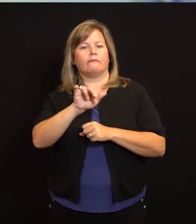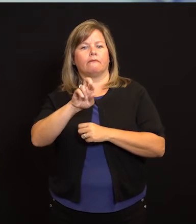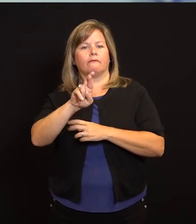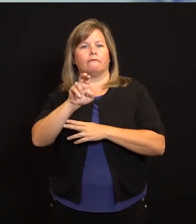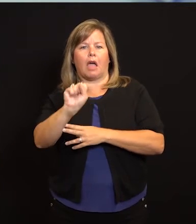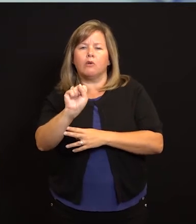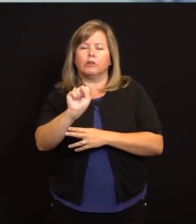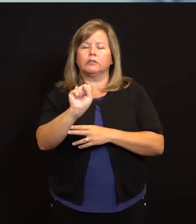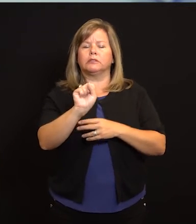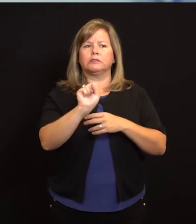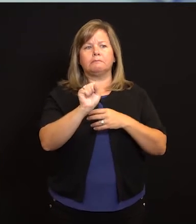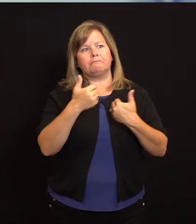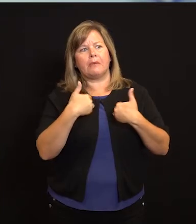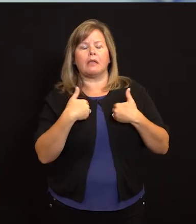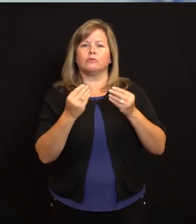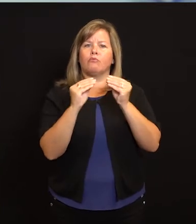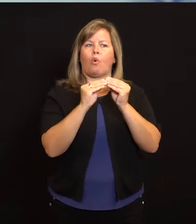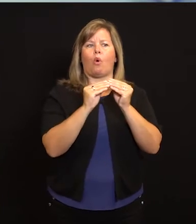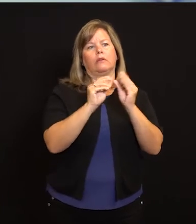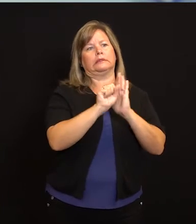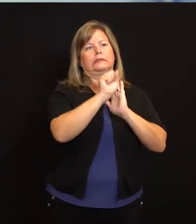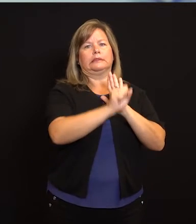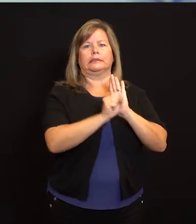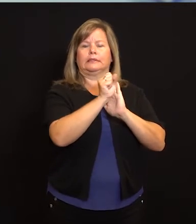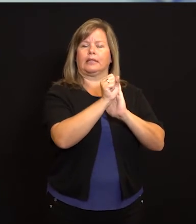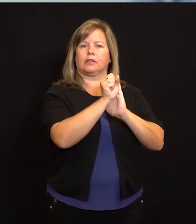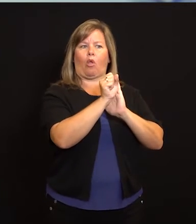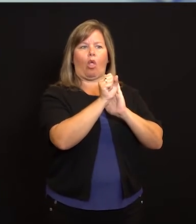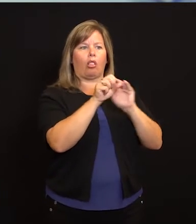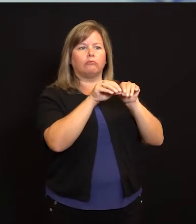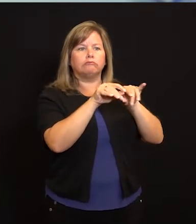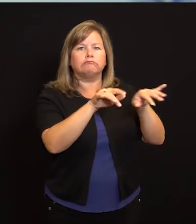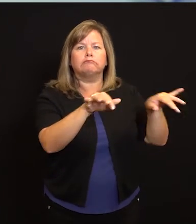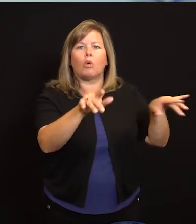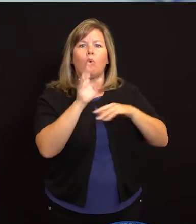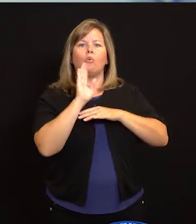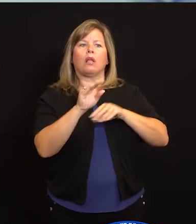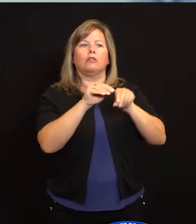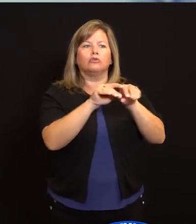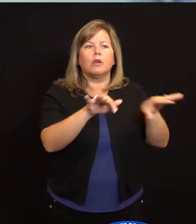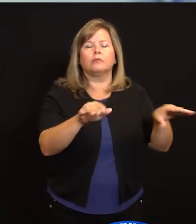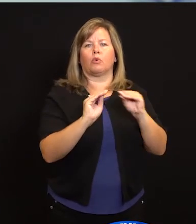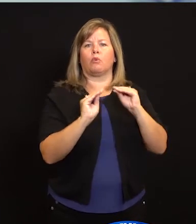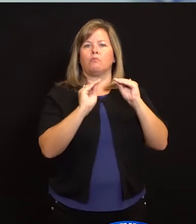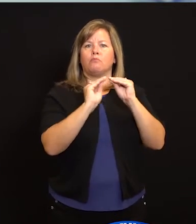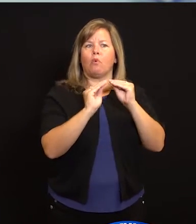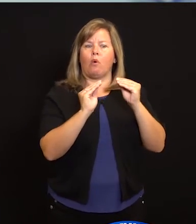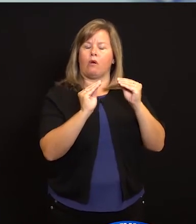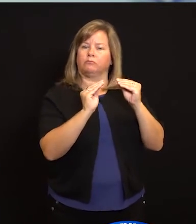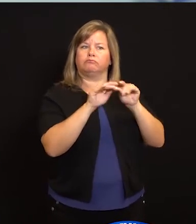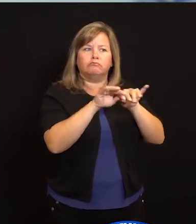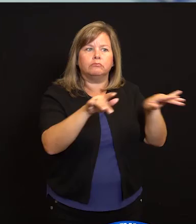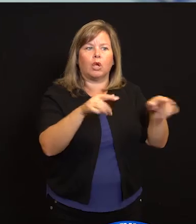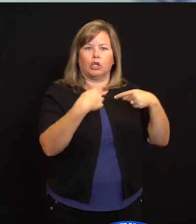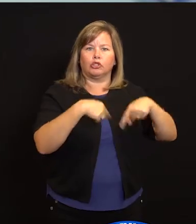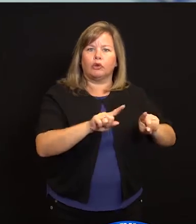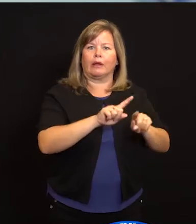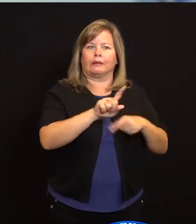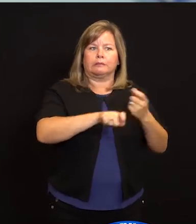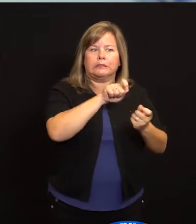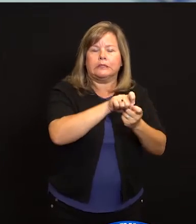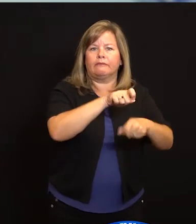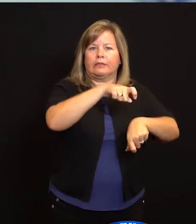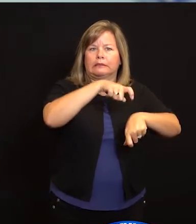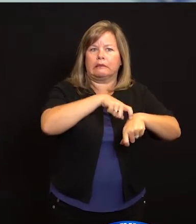virus tienen un efecto estacional para ellos, donde son más eficaces en la transmisión durante